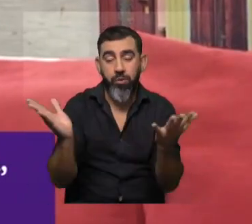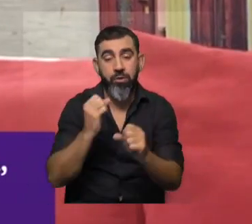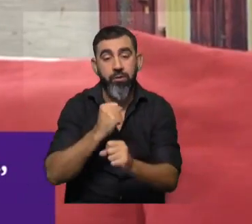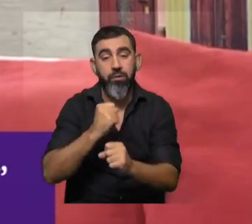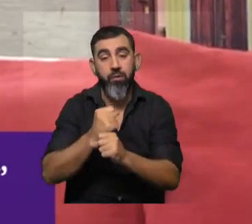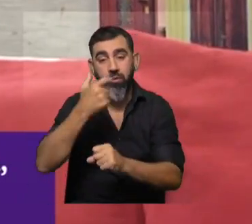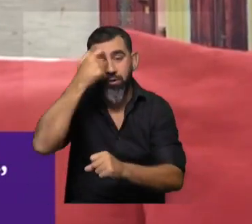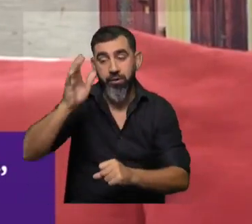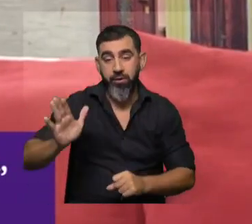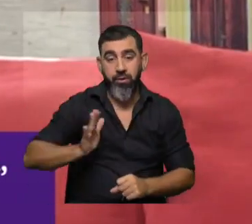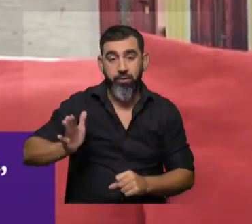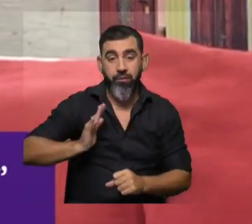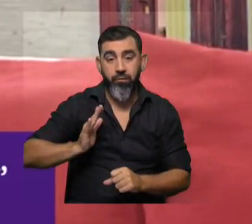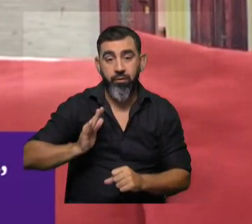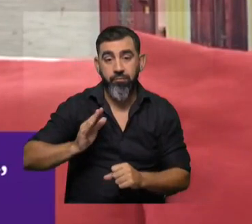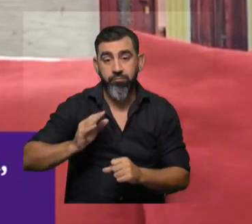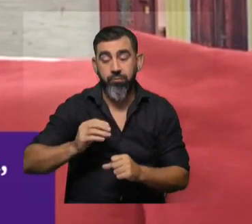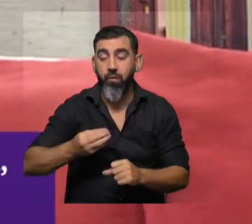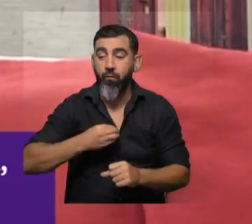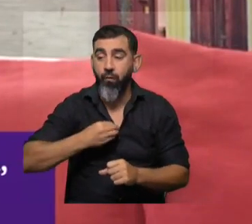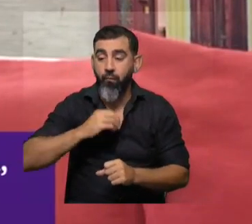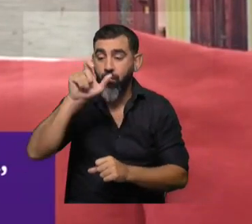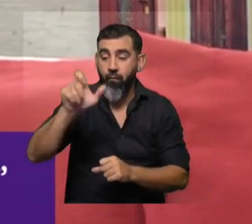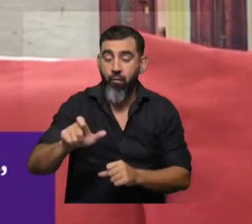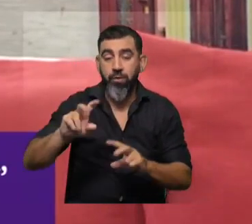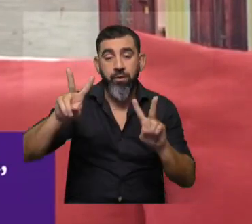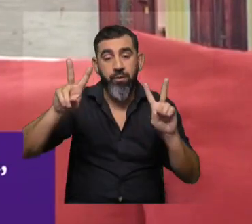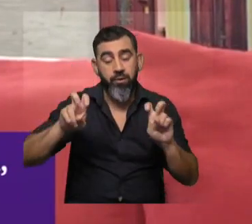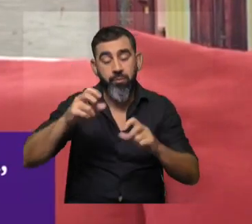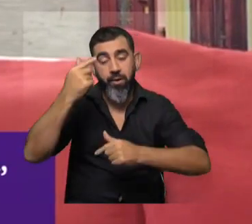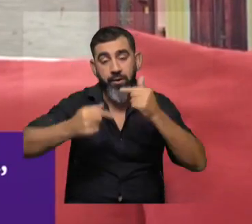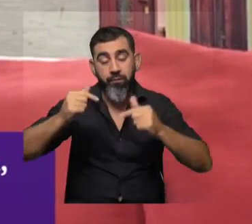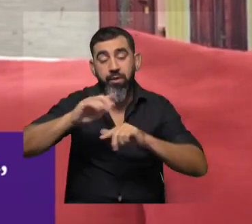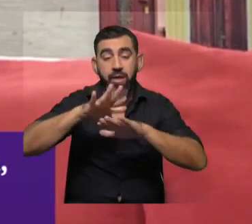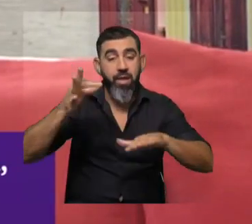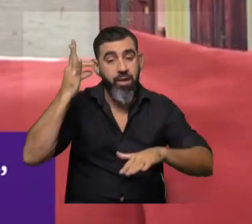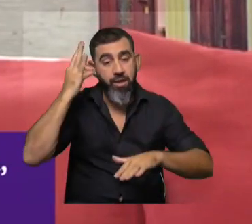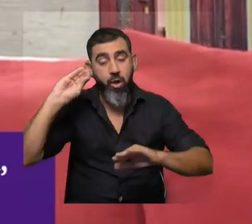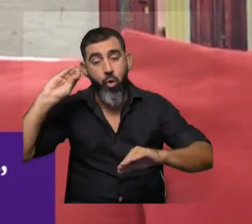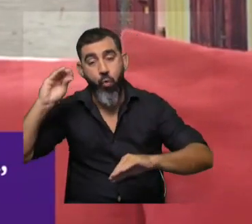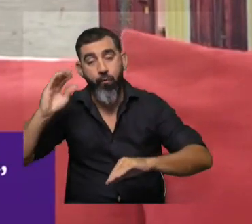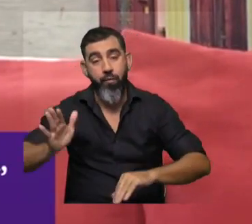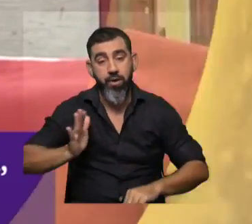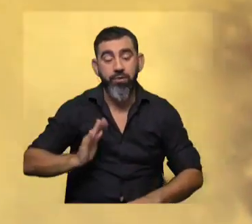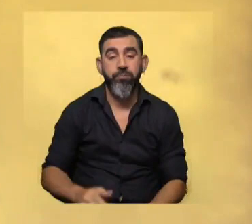trabajo de las científicas y despertar vocaciones en áreas STEM en niñas y jóvenes.